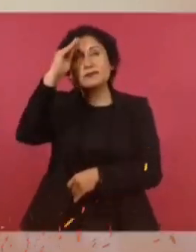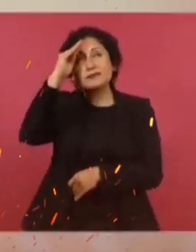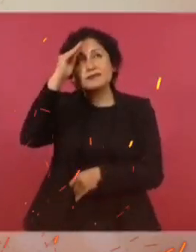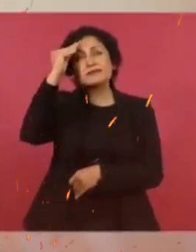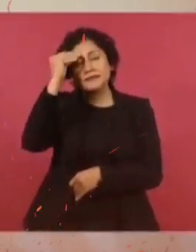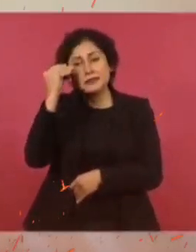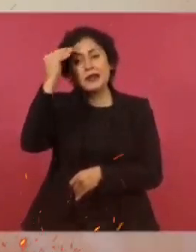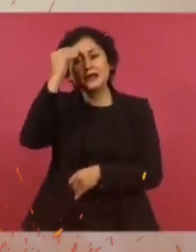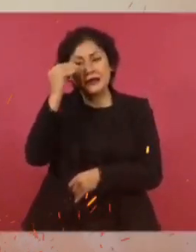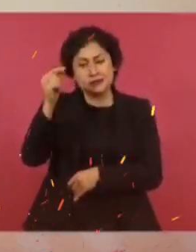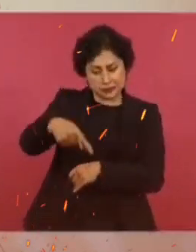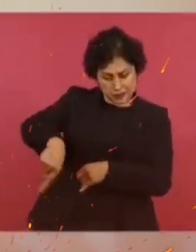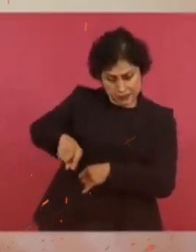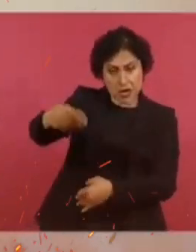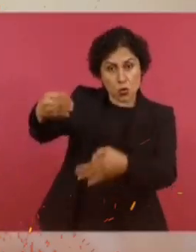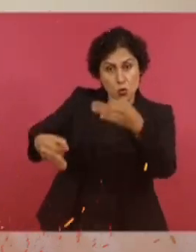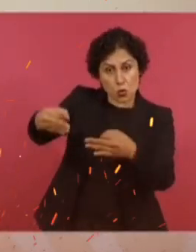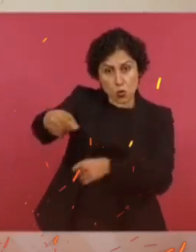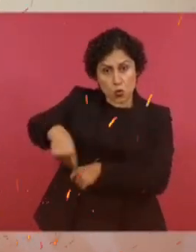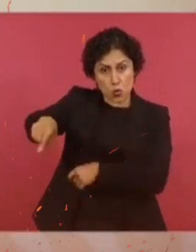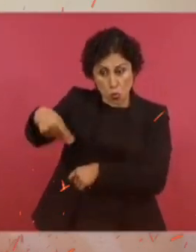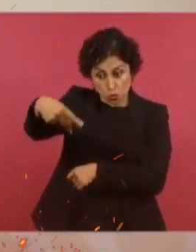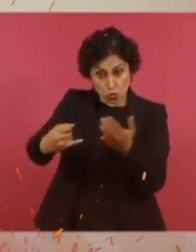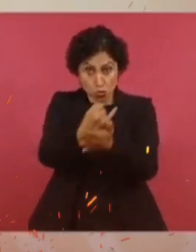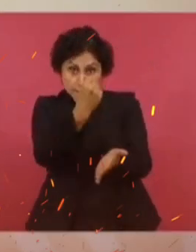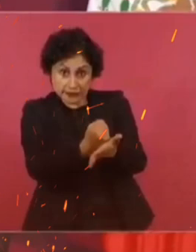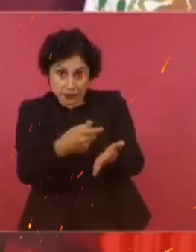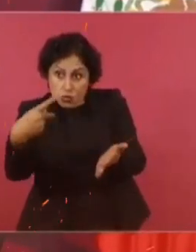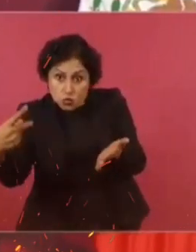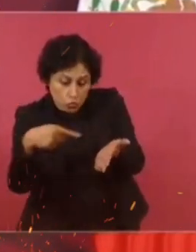De si sus decisiones son justas.